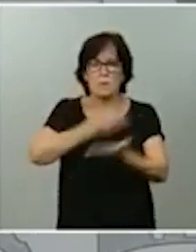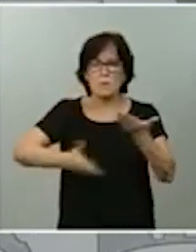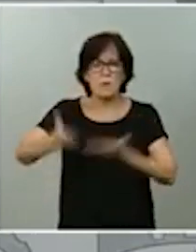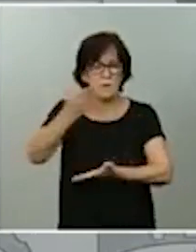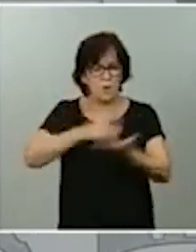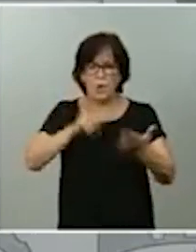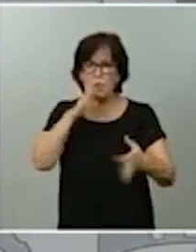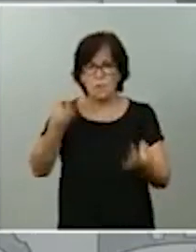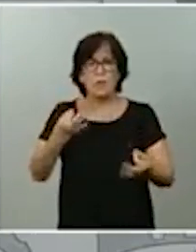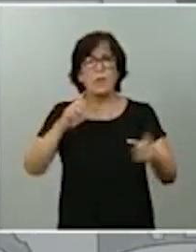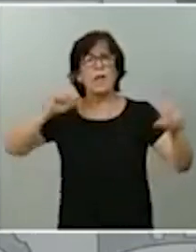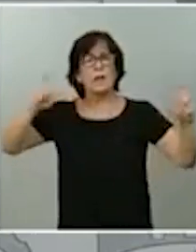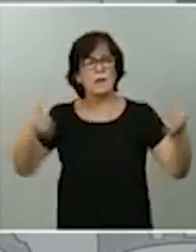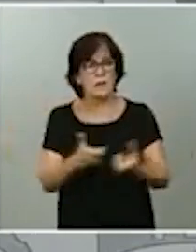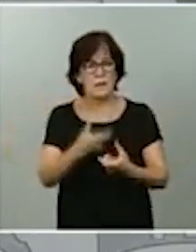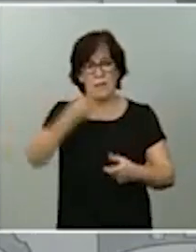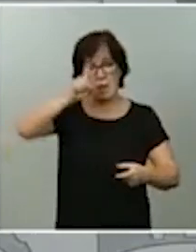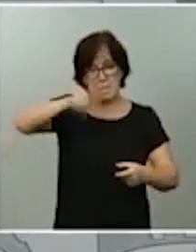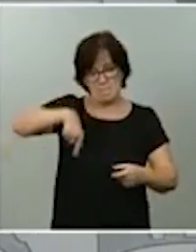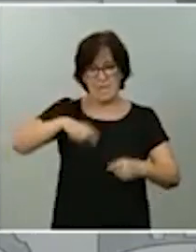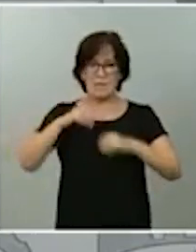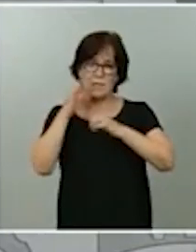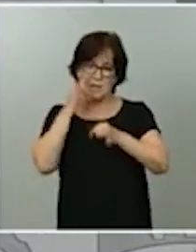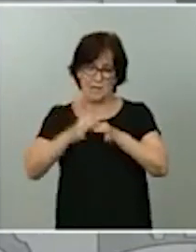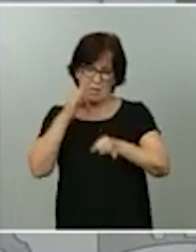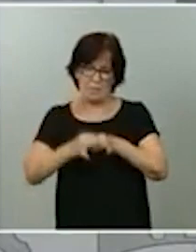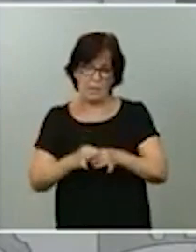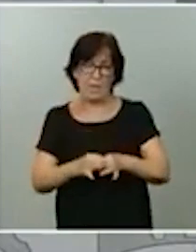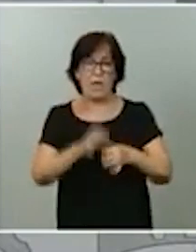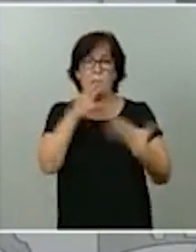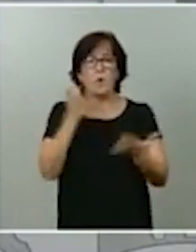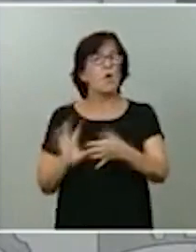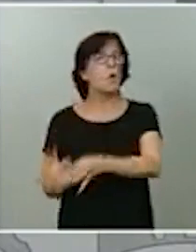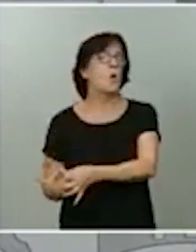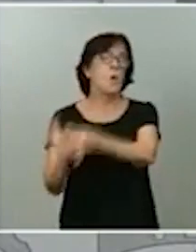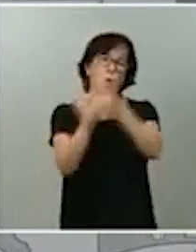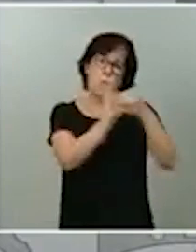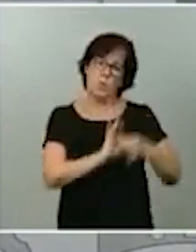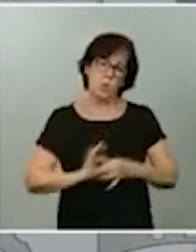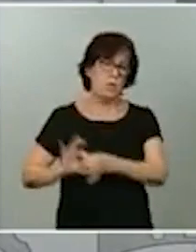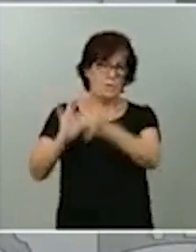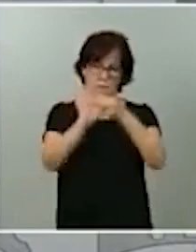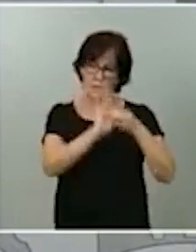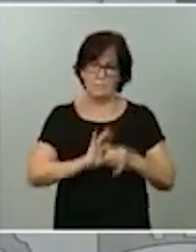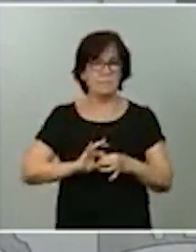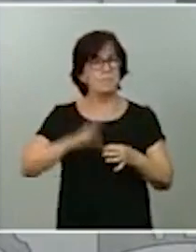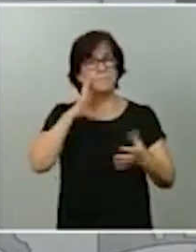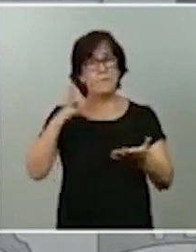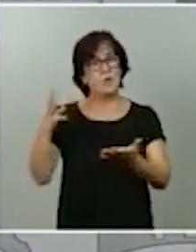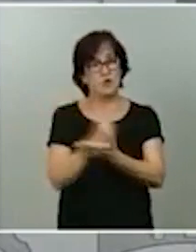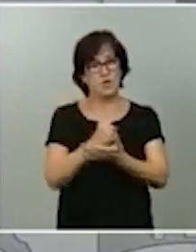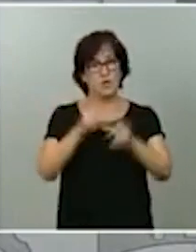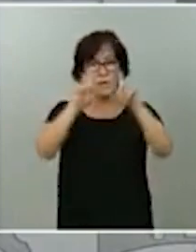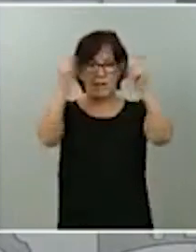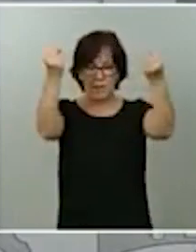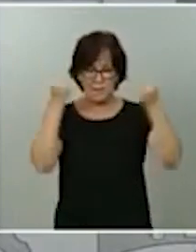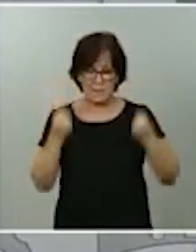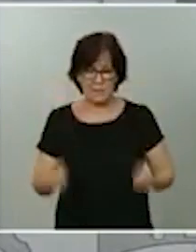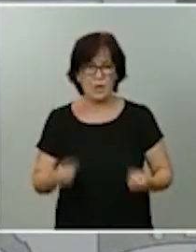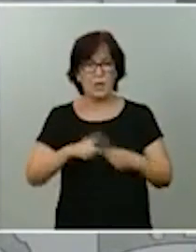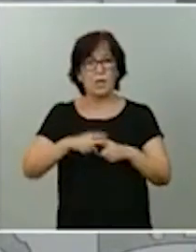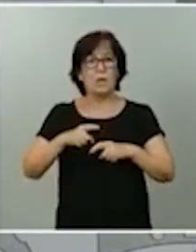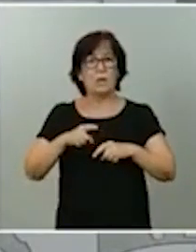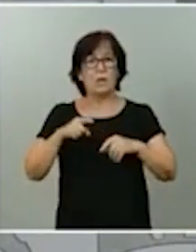reunión en el mes de septiembre. Por tanto, unidad de todas las instituciones. Unidad también de los agentes sociales.